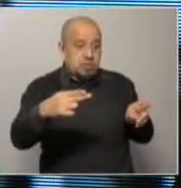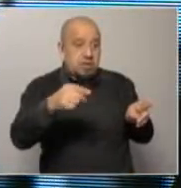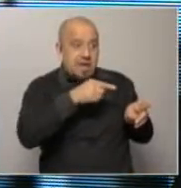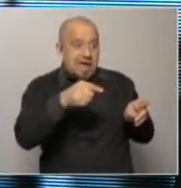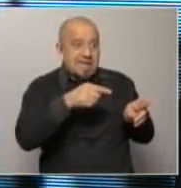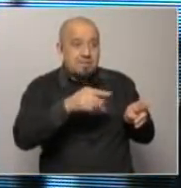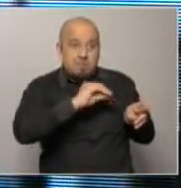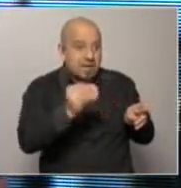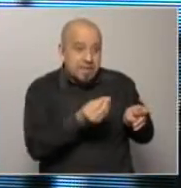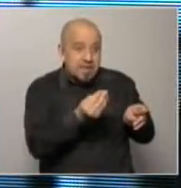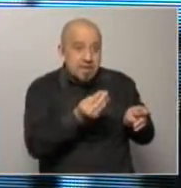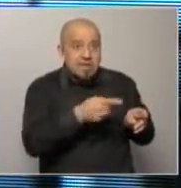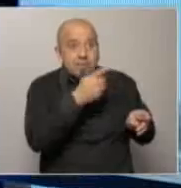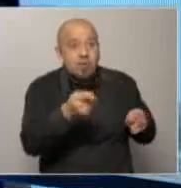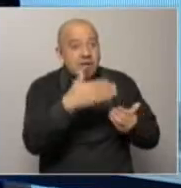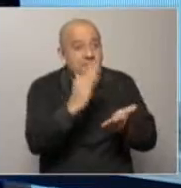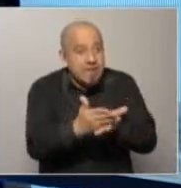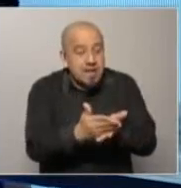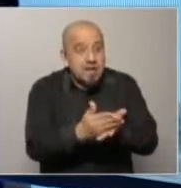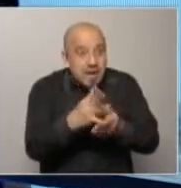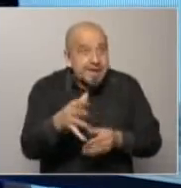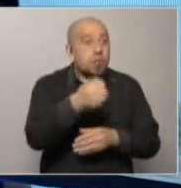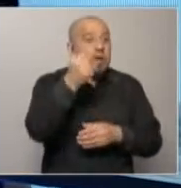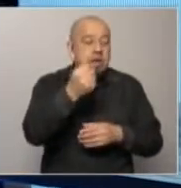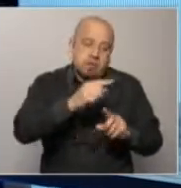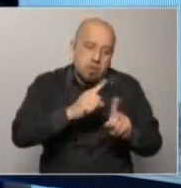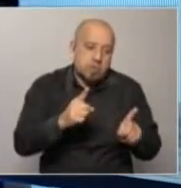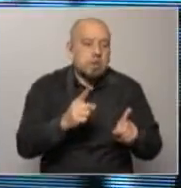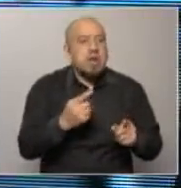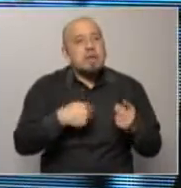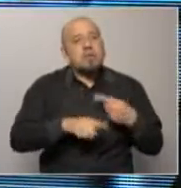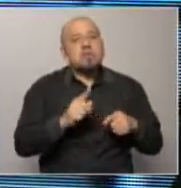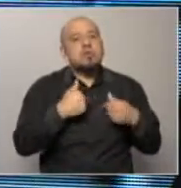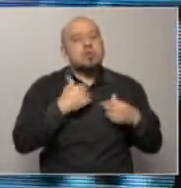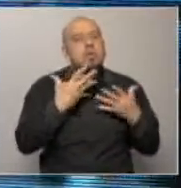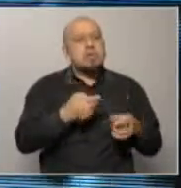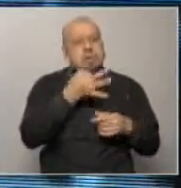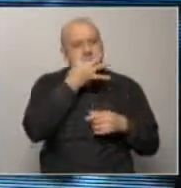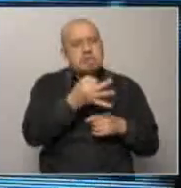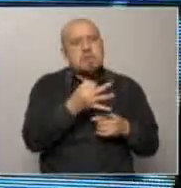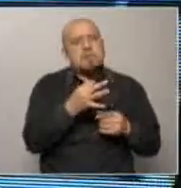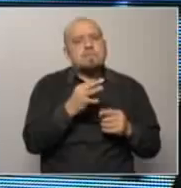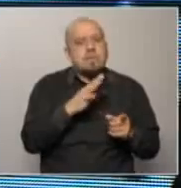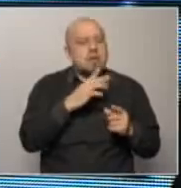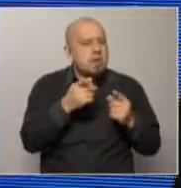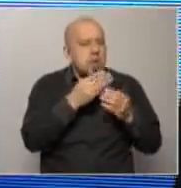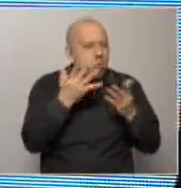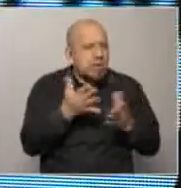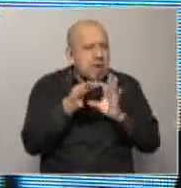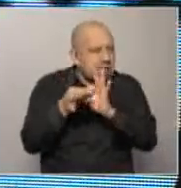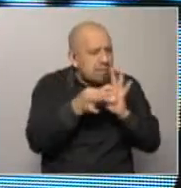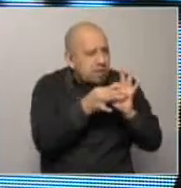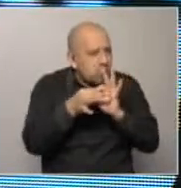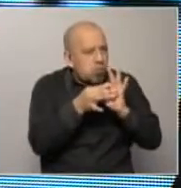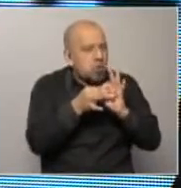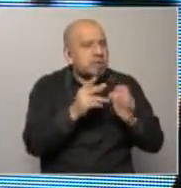insisto yo creo que igual no quiero discutir del detalle yo creo que por eso vuelvo al concepto de la estrategia preguntaban cuál era el vínculo entre lo